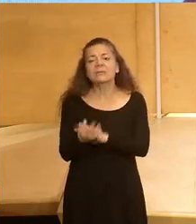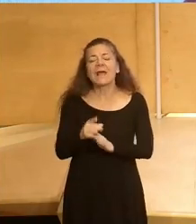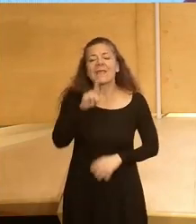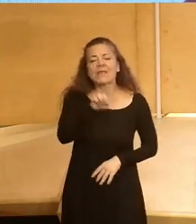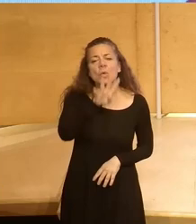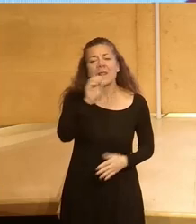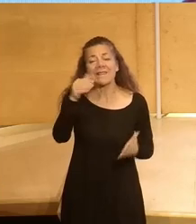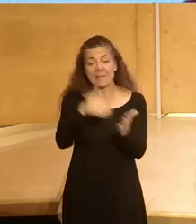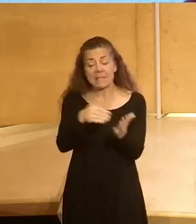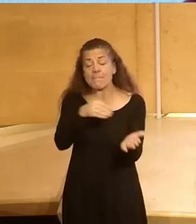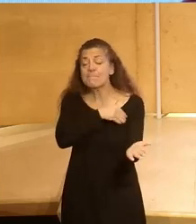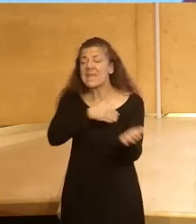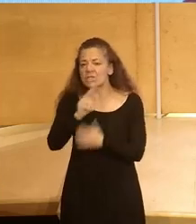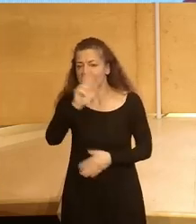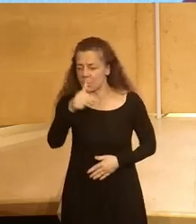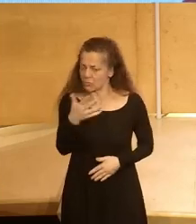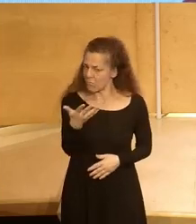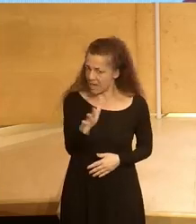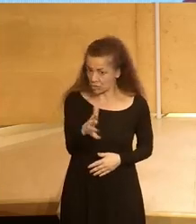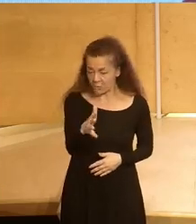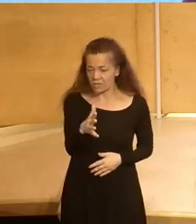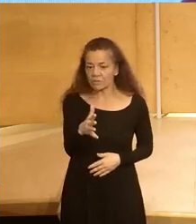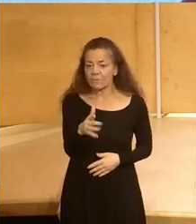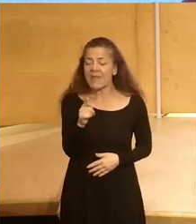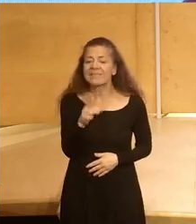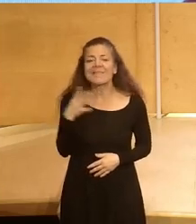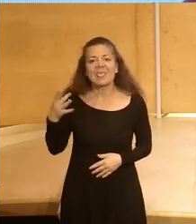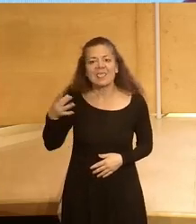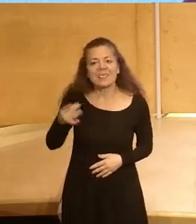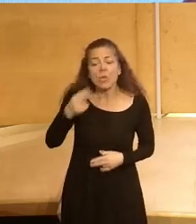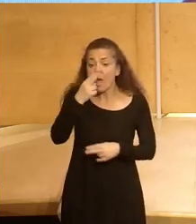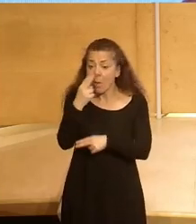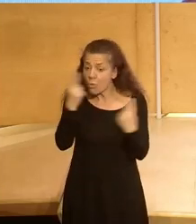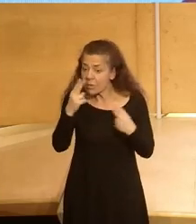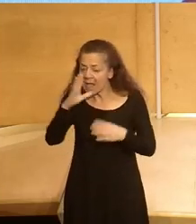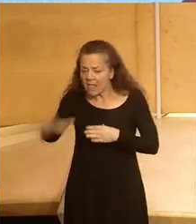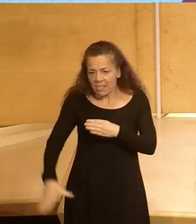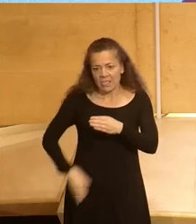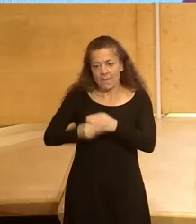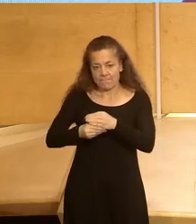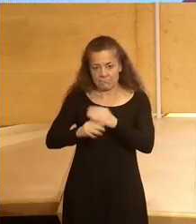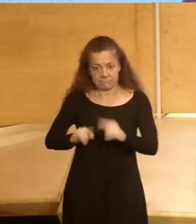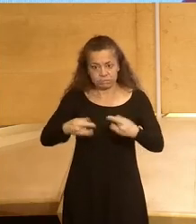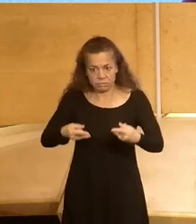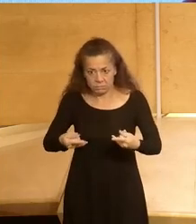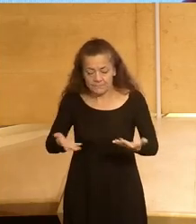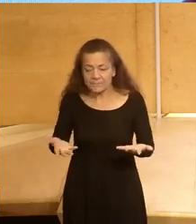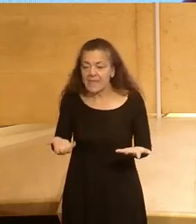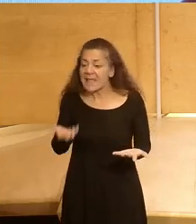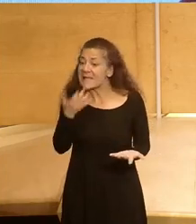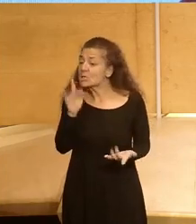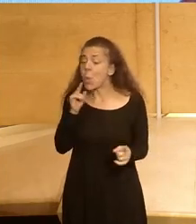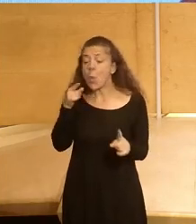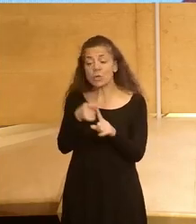.000 millones de euros más o menos de deuda pública adicional y si no